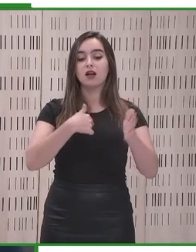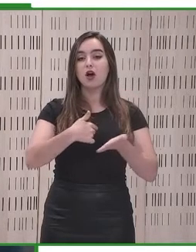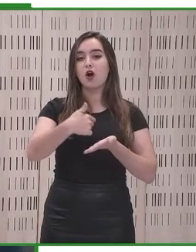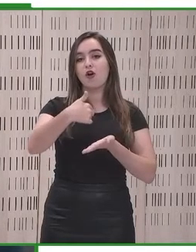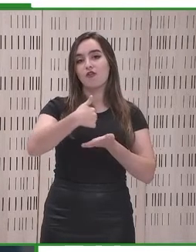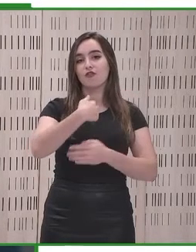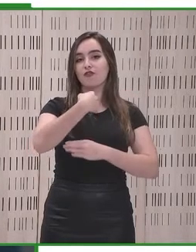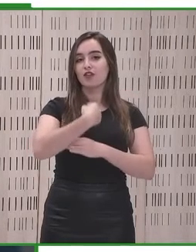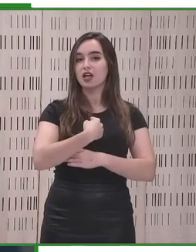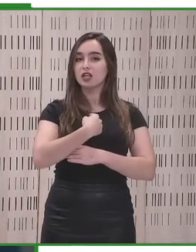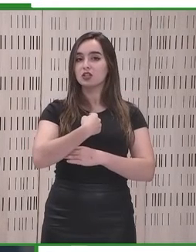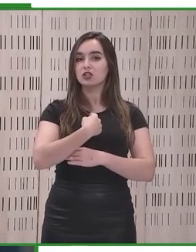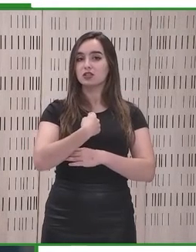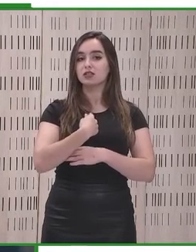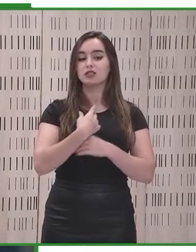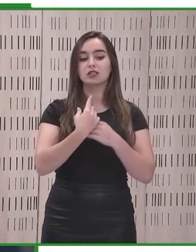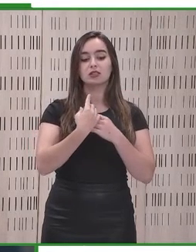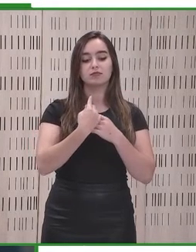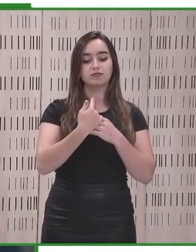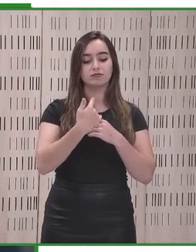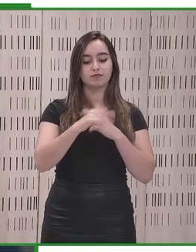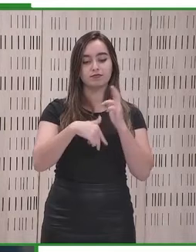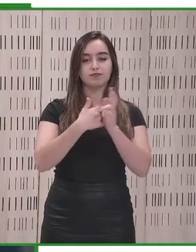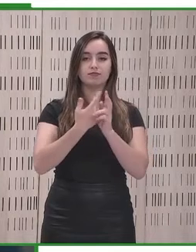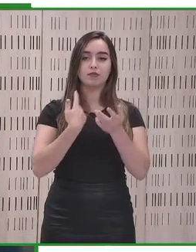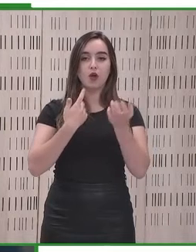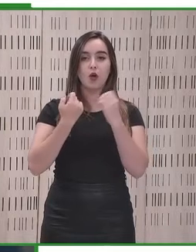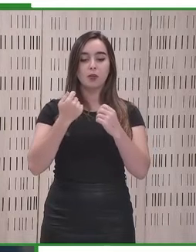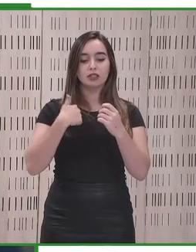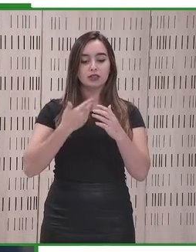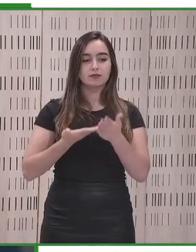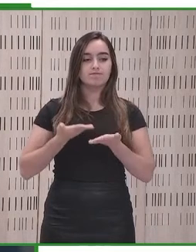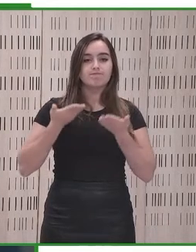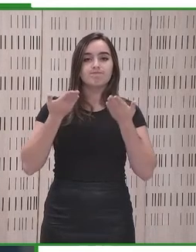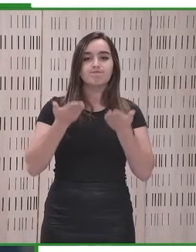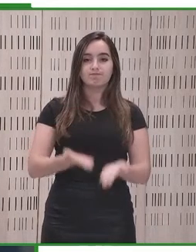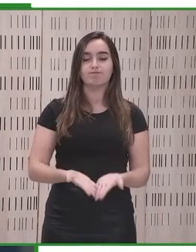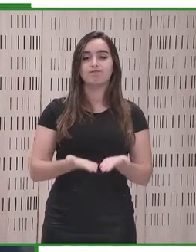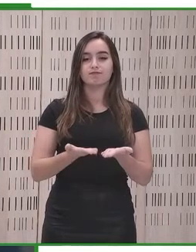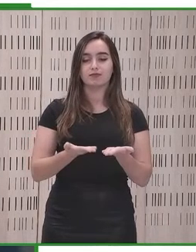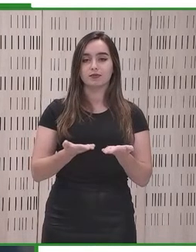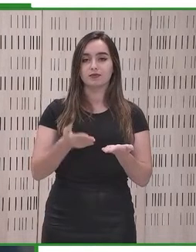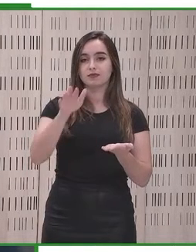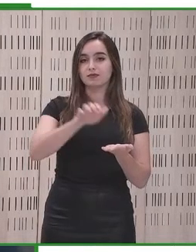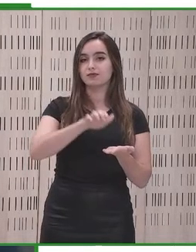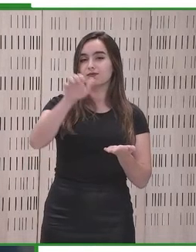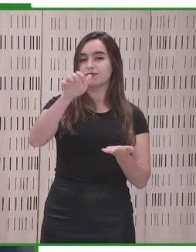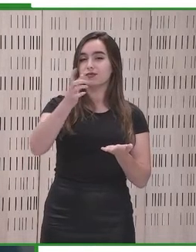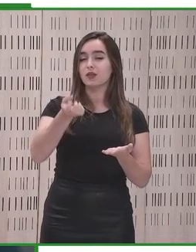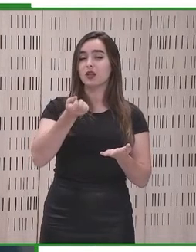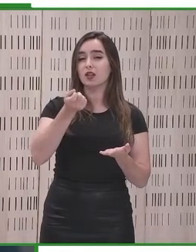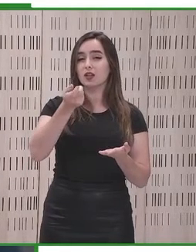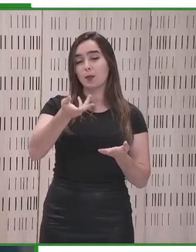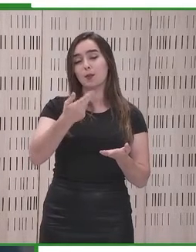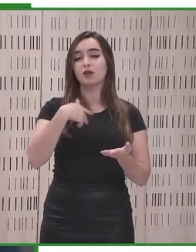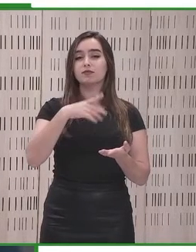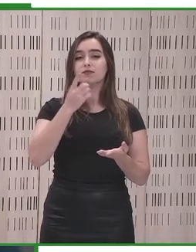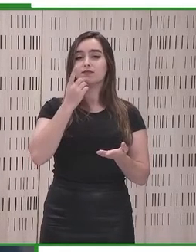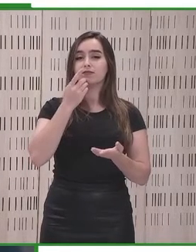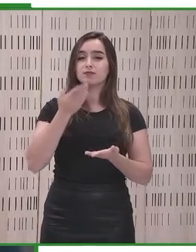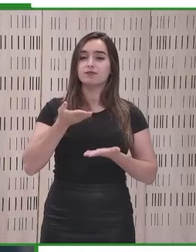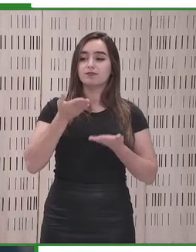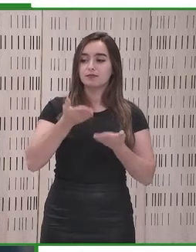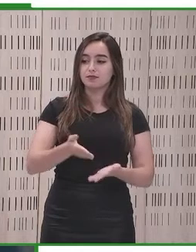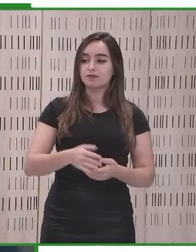Esta ley también obliga a las empresas